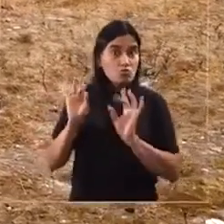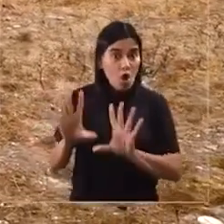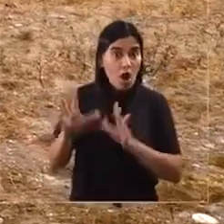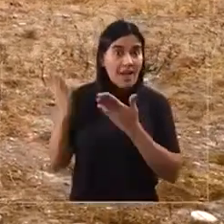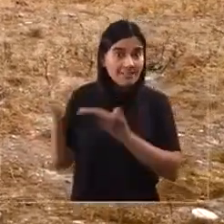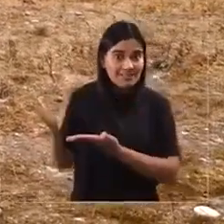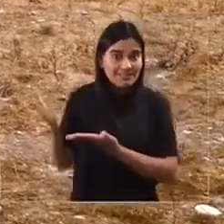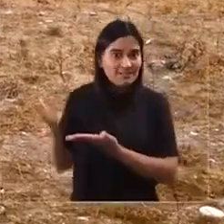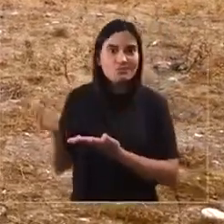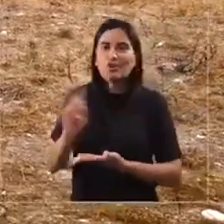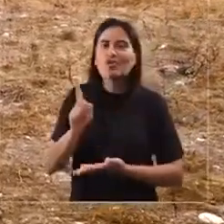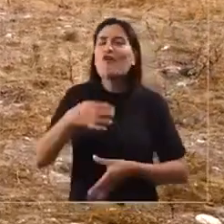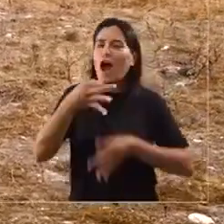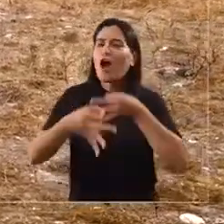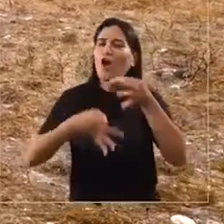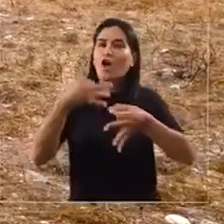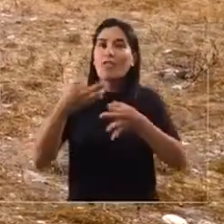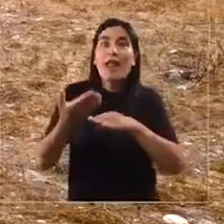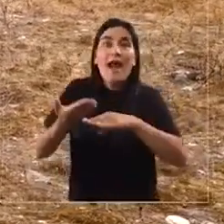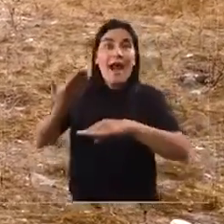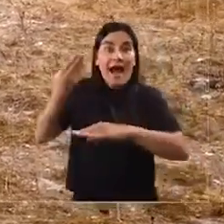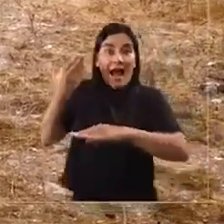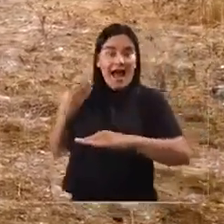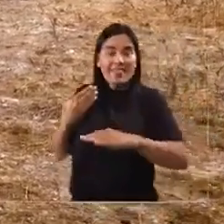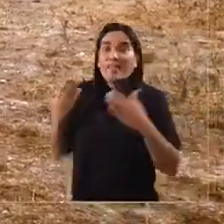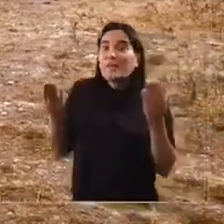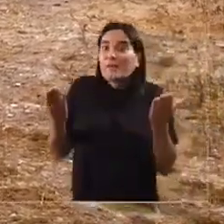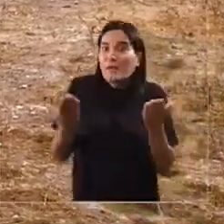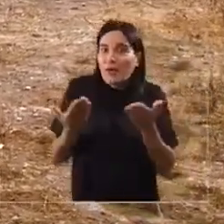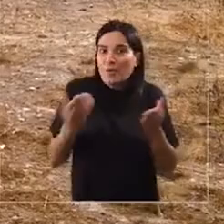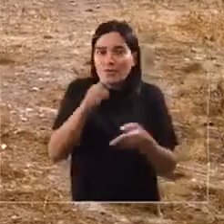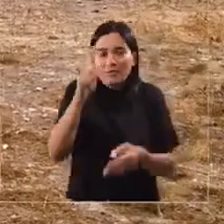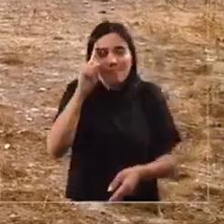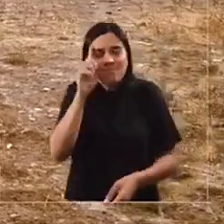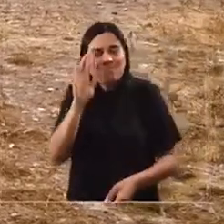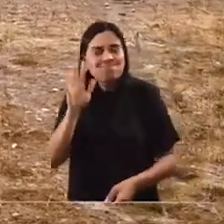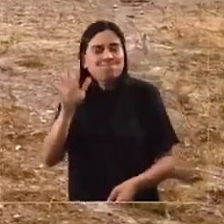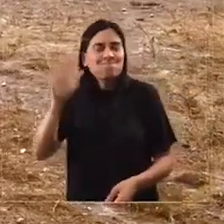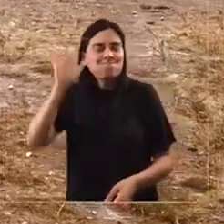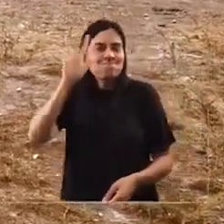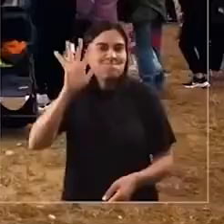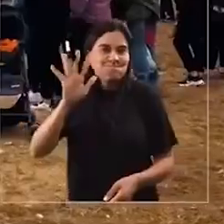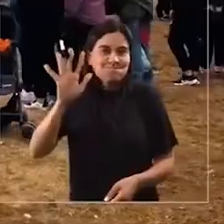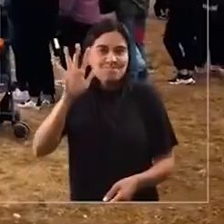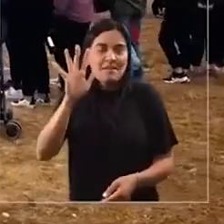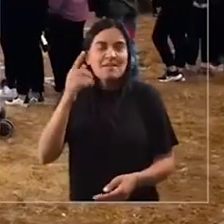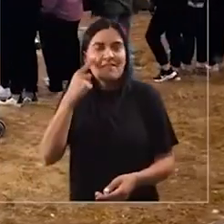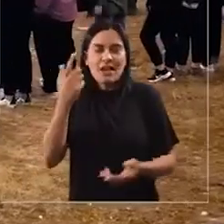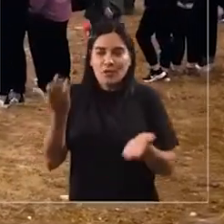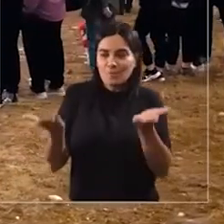cómo era antes para que se hagan la idea y comparen cómo está ahora también.